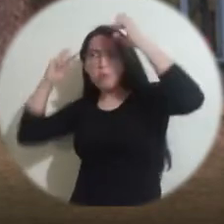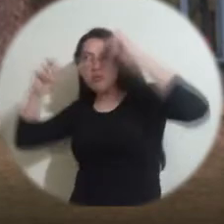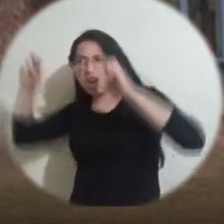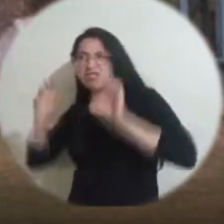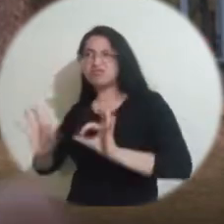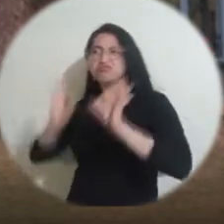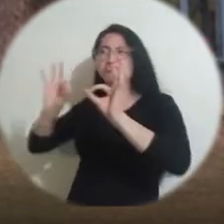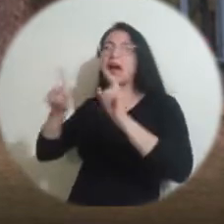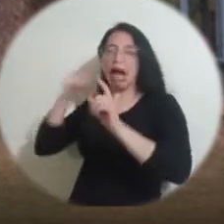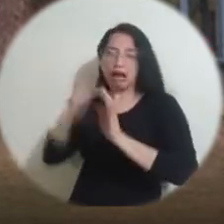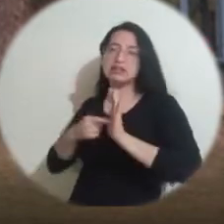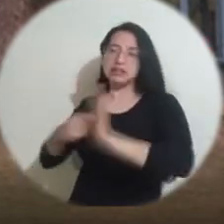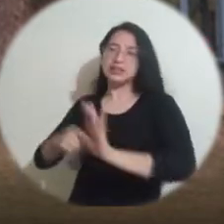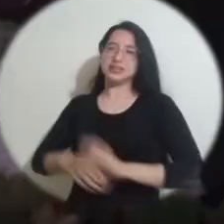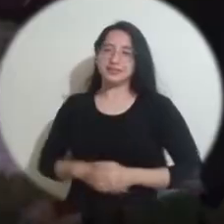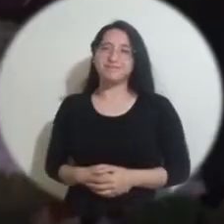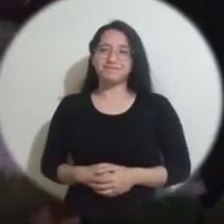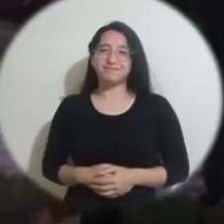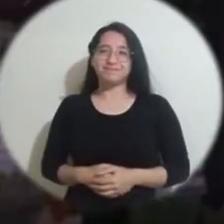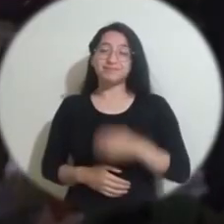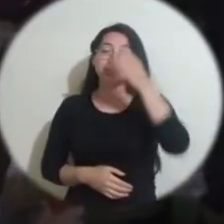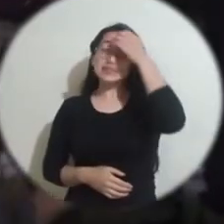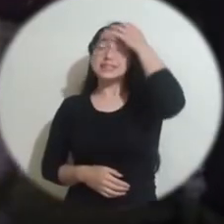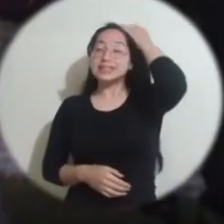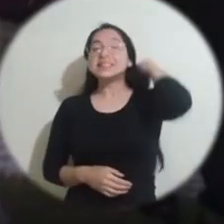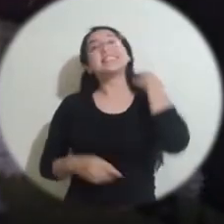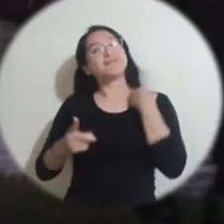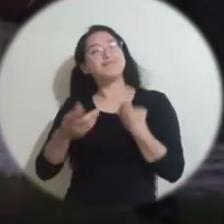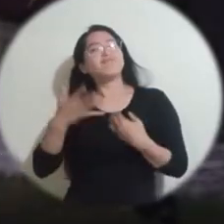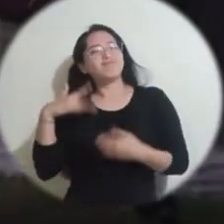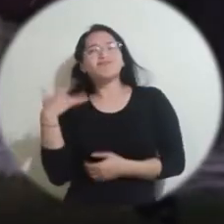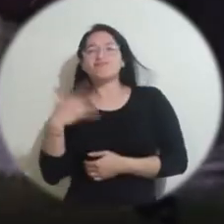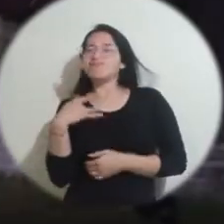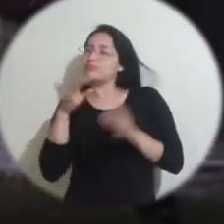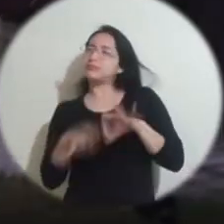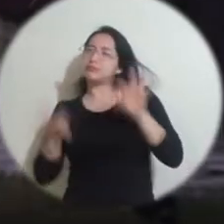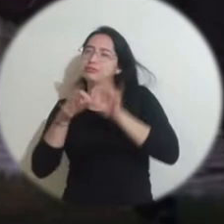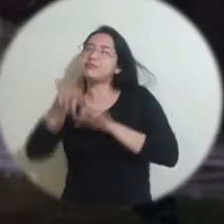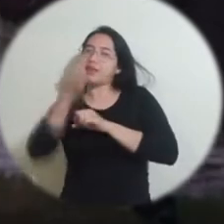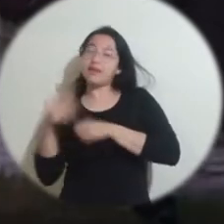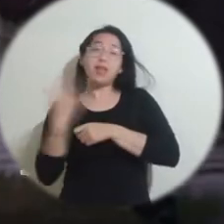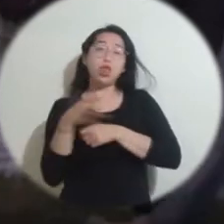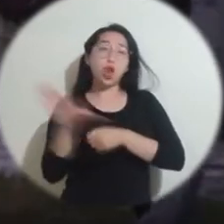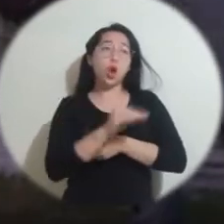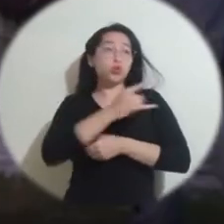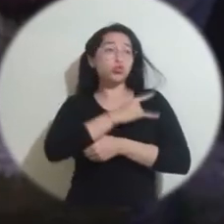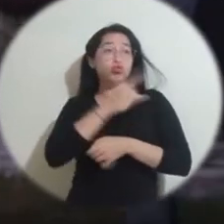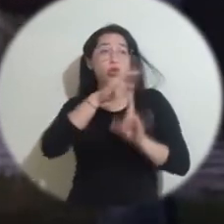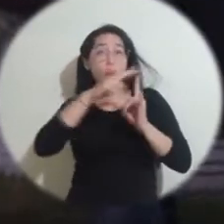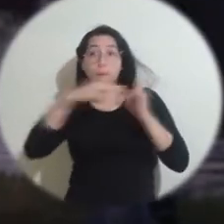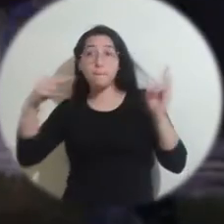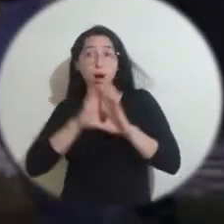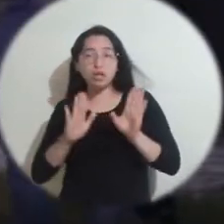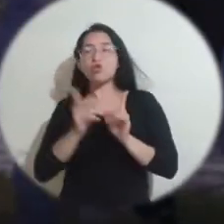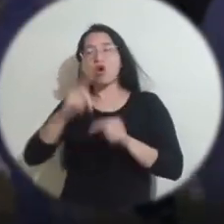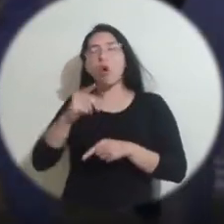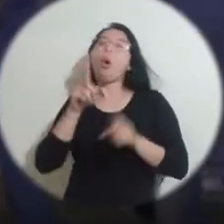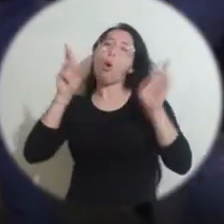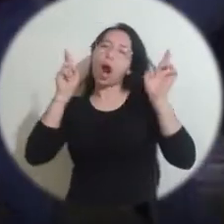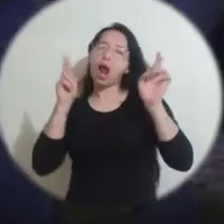sociedad estos nuevos profesionales de bien. Es necesario y creo que debería ser algo que las universidades deberían hacer, porque